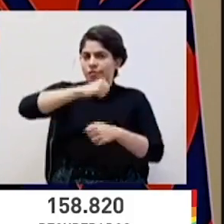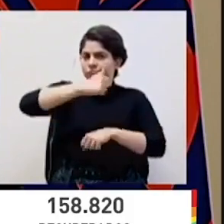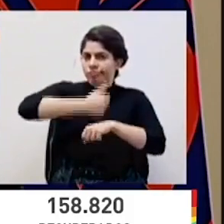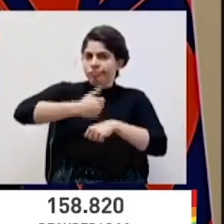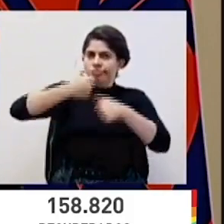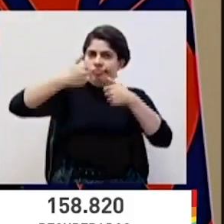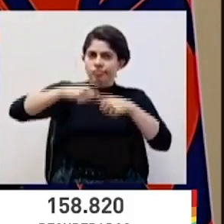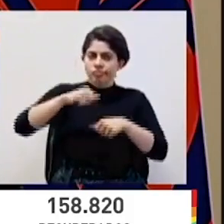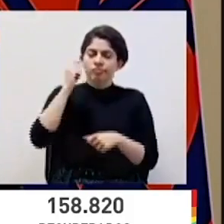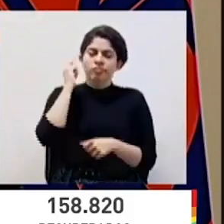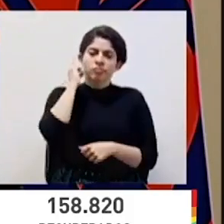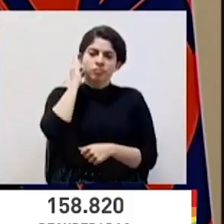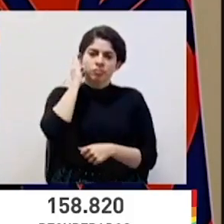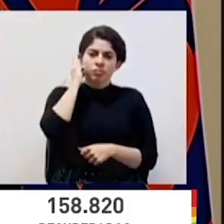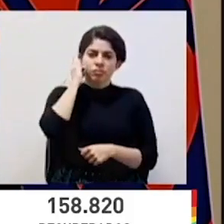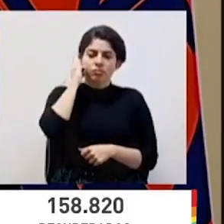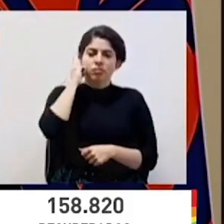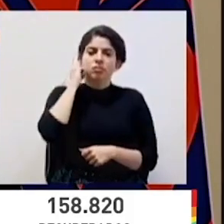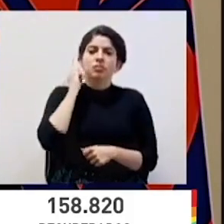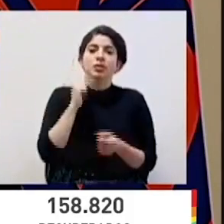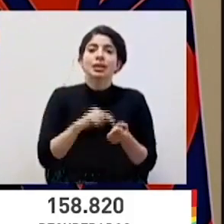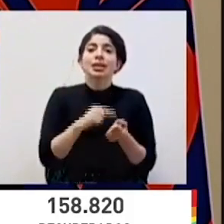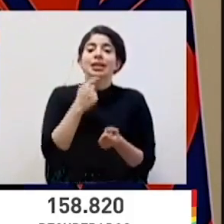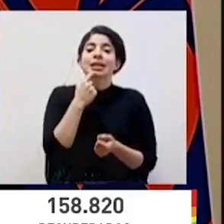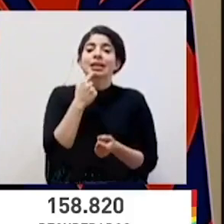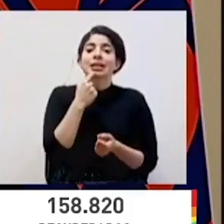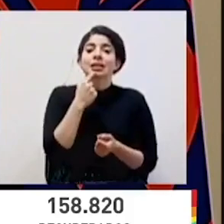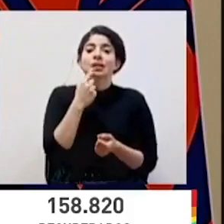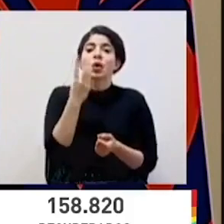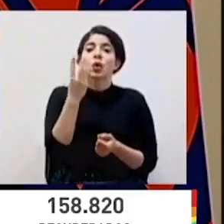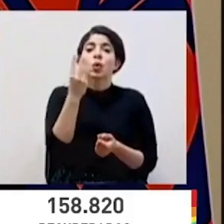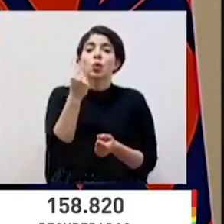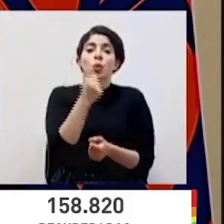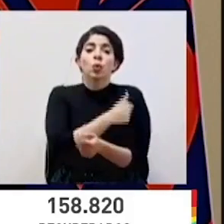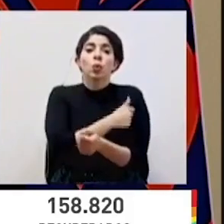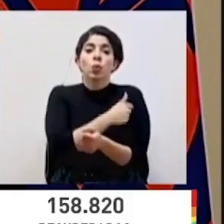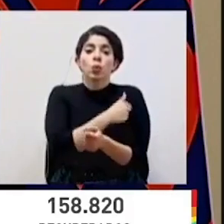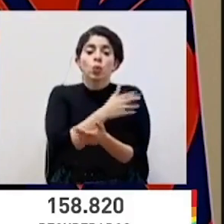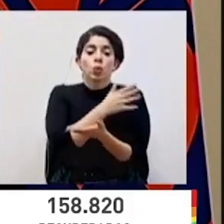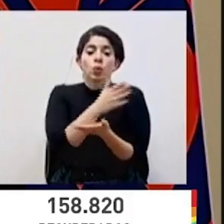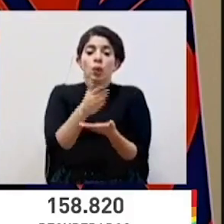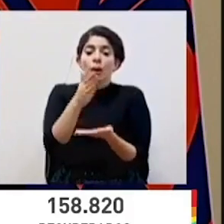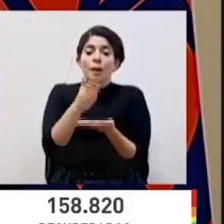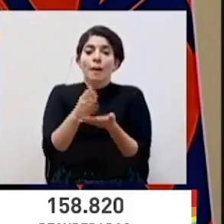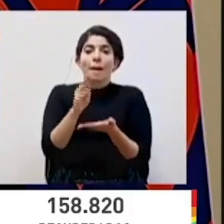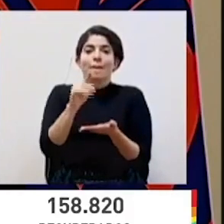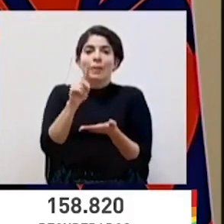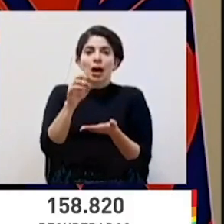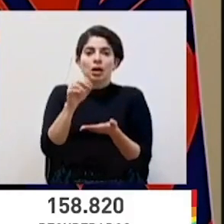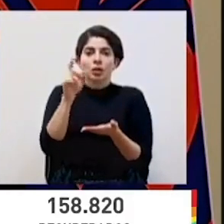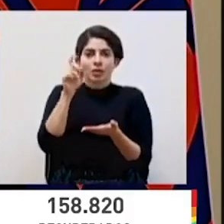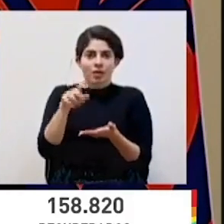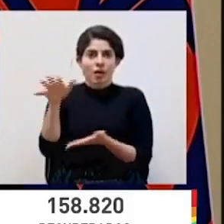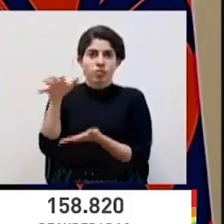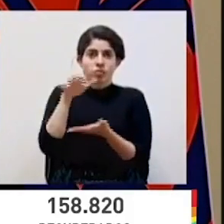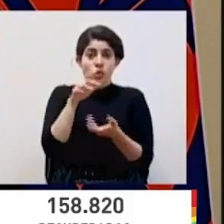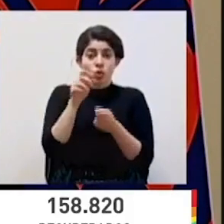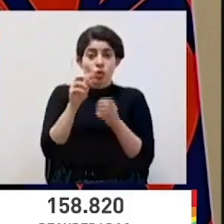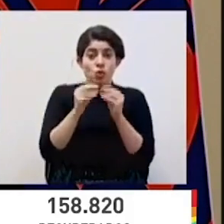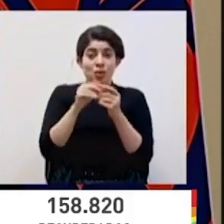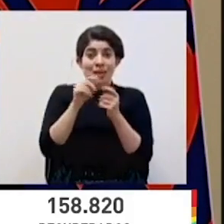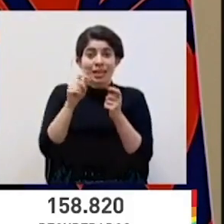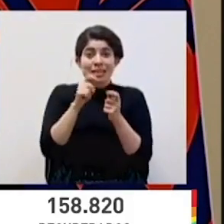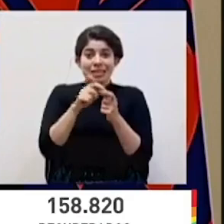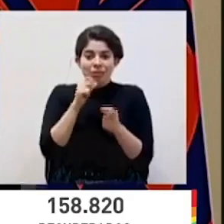pactado, que indica el número de dosis hasta el mes de marzo. Yo no tengo en este momento el número preciso, lo